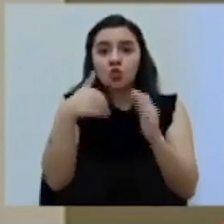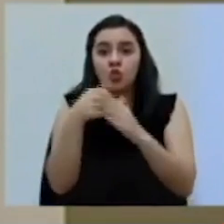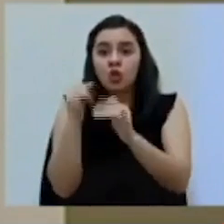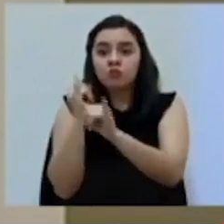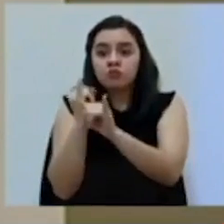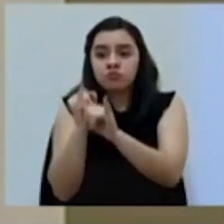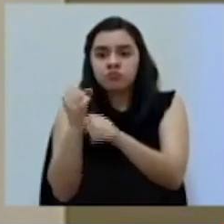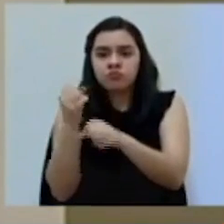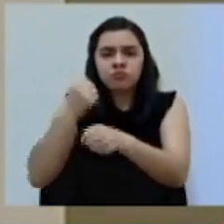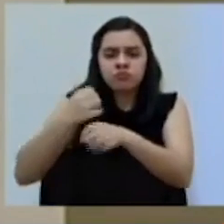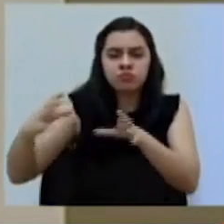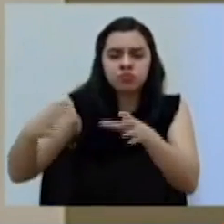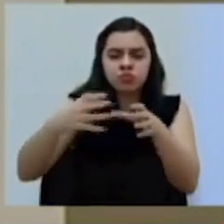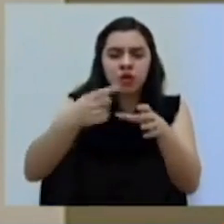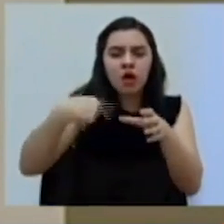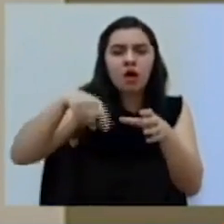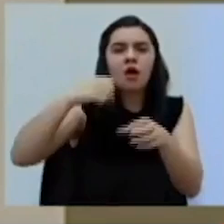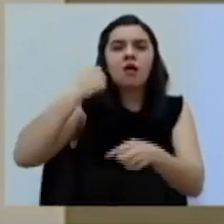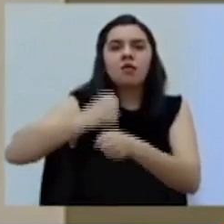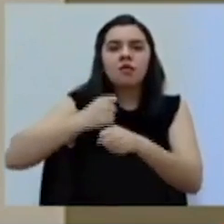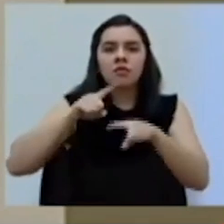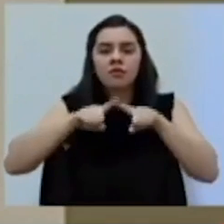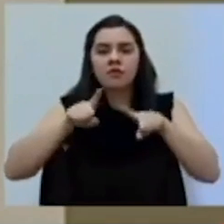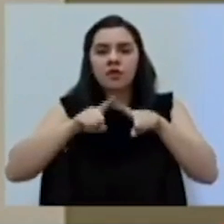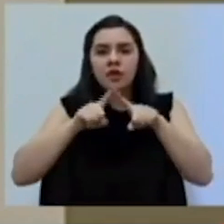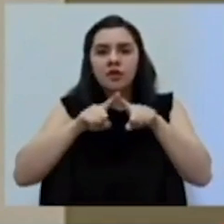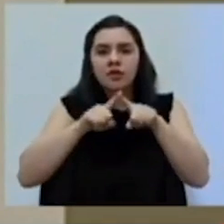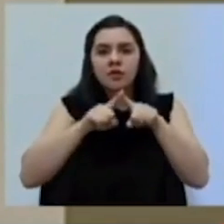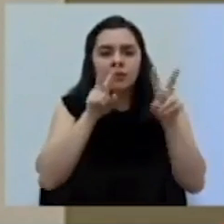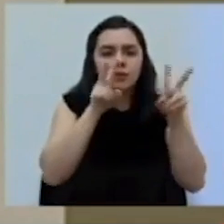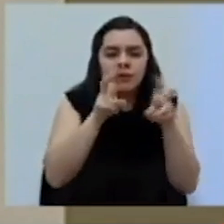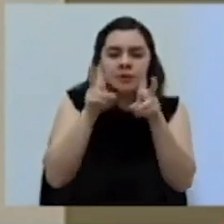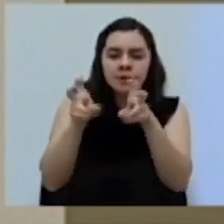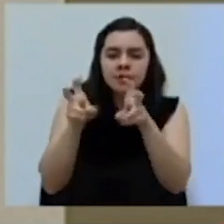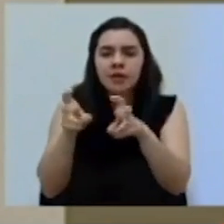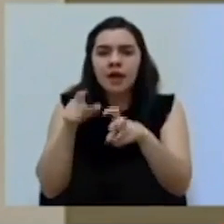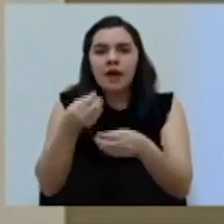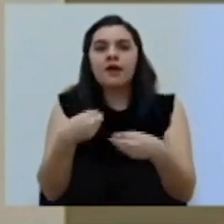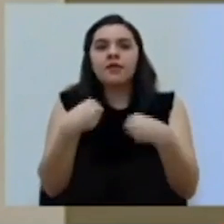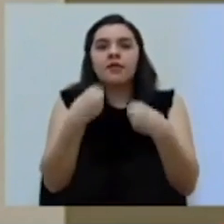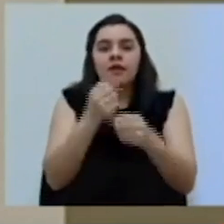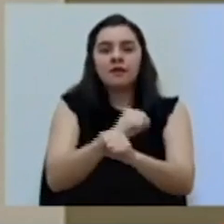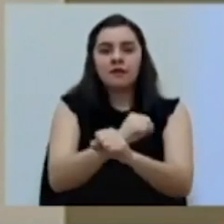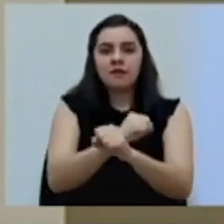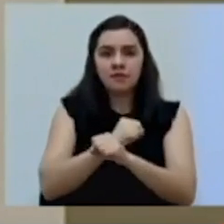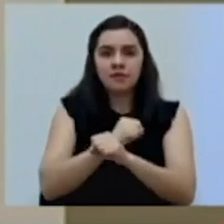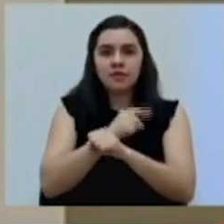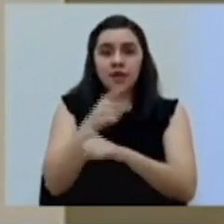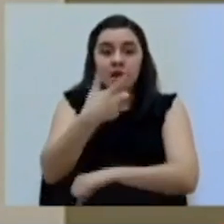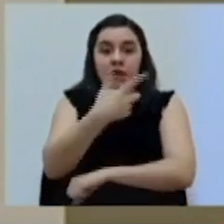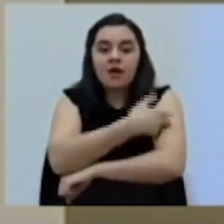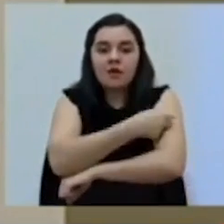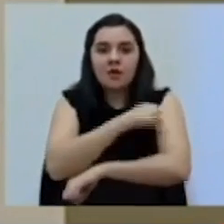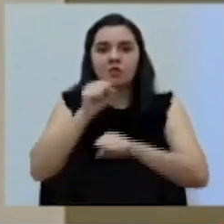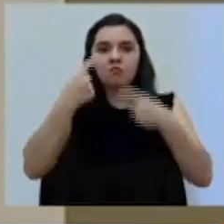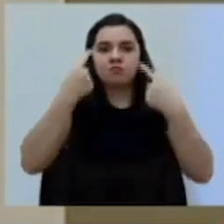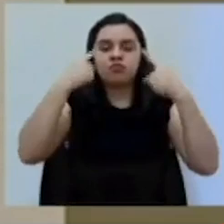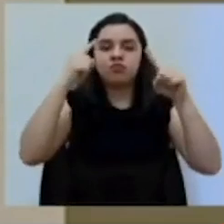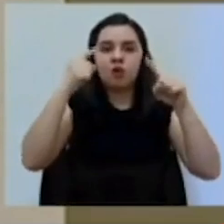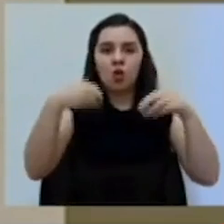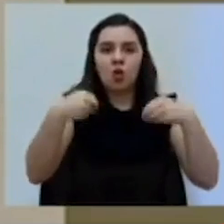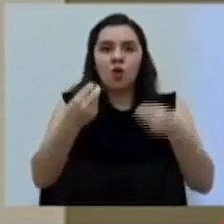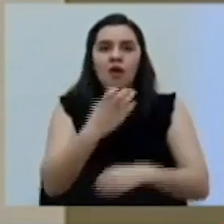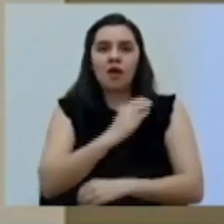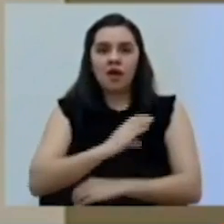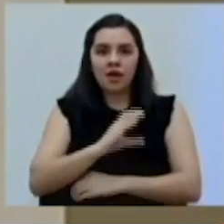involucradas, hemos estado trabajando en los diferentes ejes de acción que van a garantizar que esta vacuna se pueda aplicar con calidad